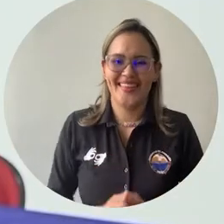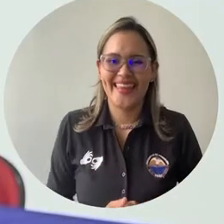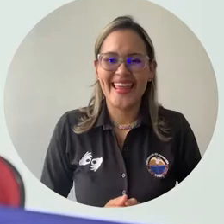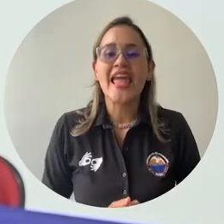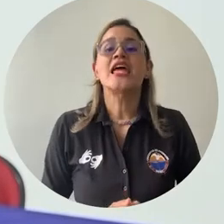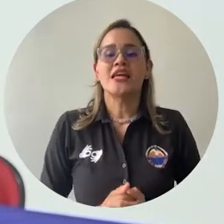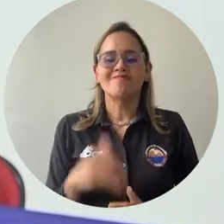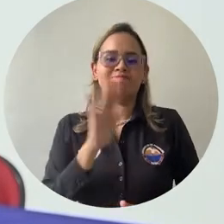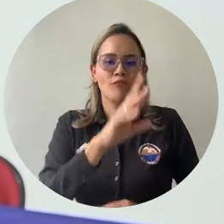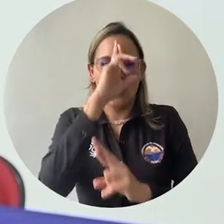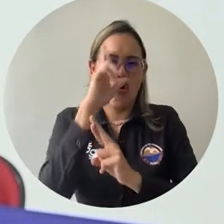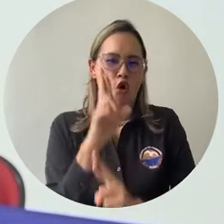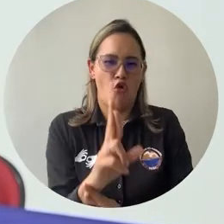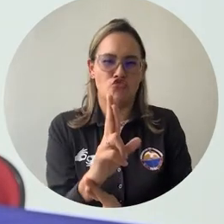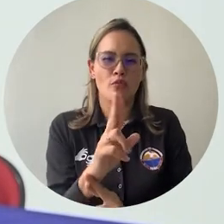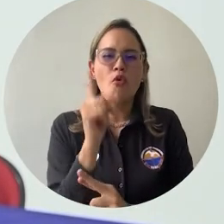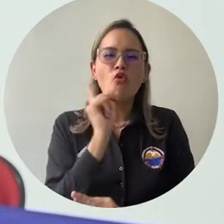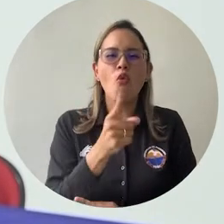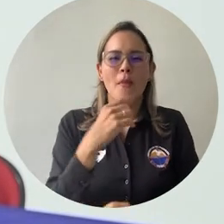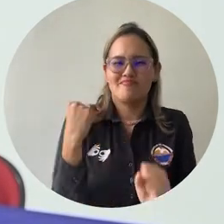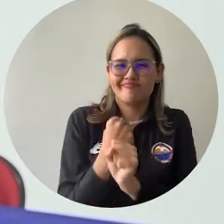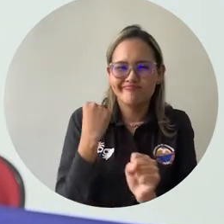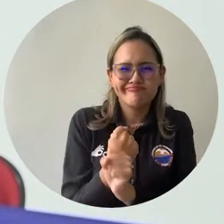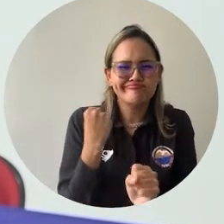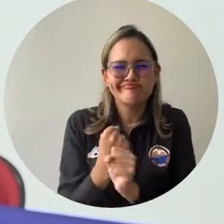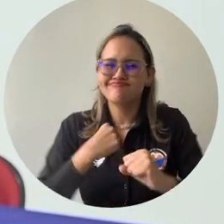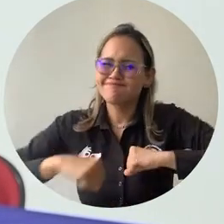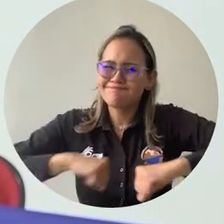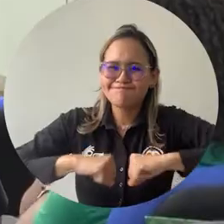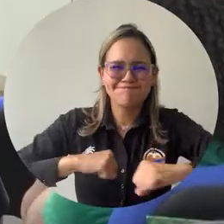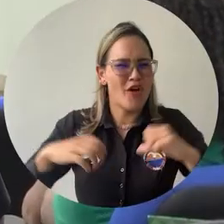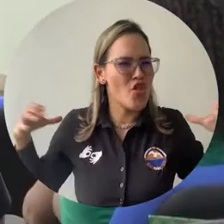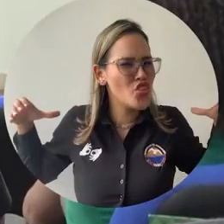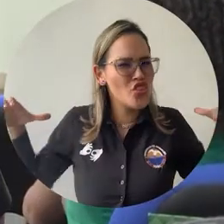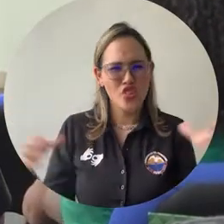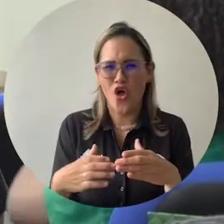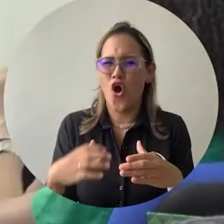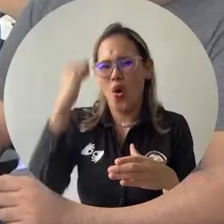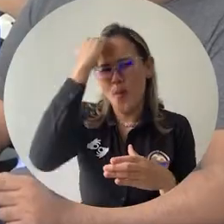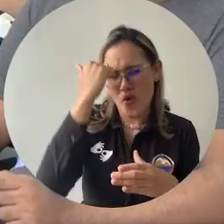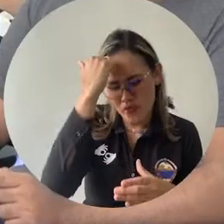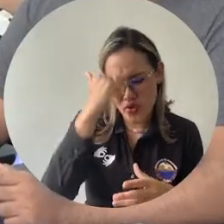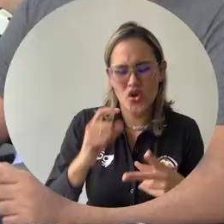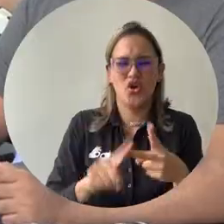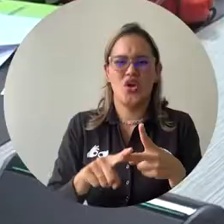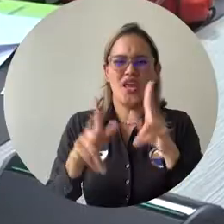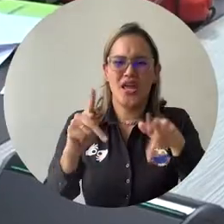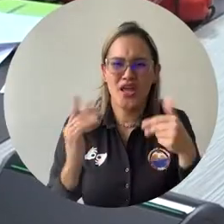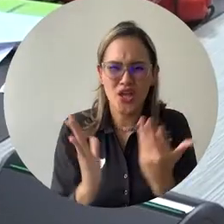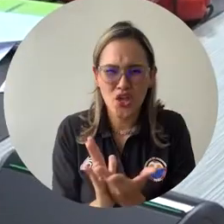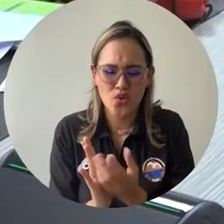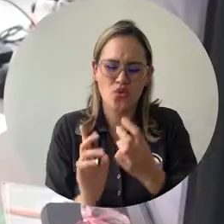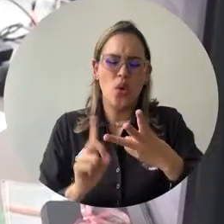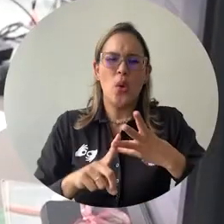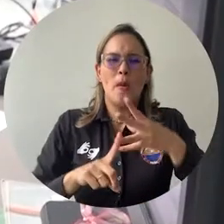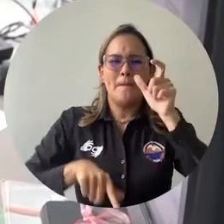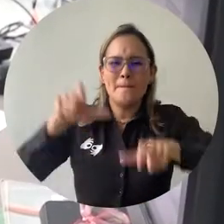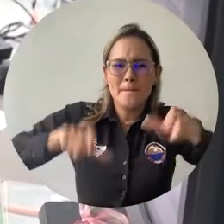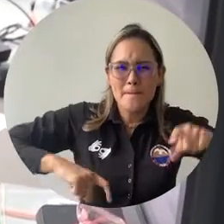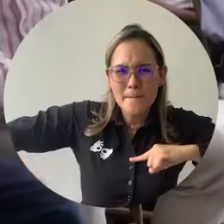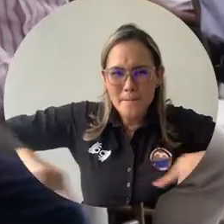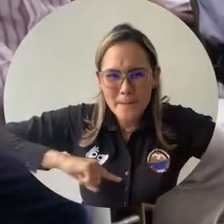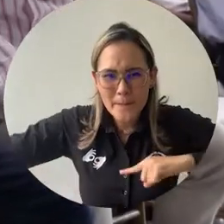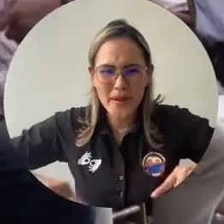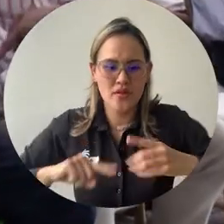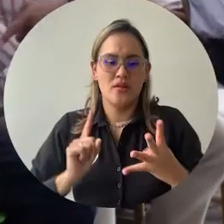un reconocimiento al esfuerzo de todos los actores de universidad, profesores, estudiantes, personal administrativo,